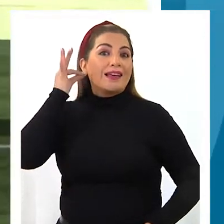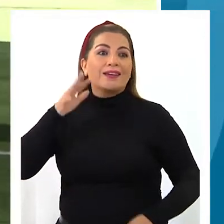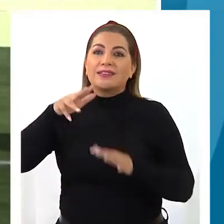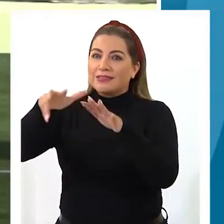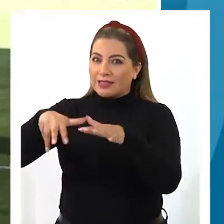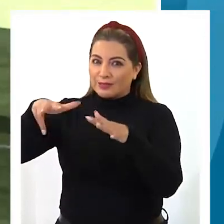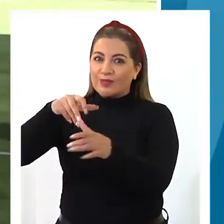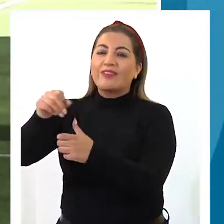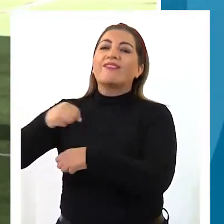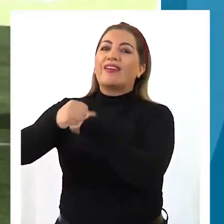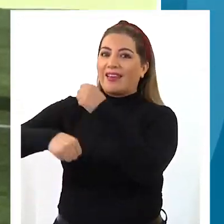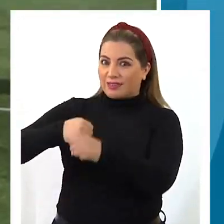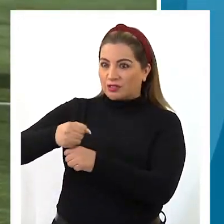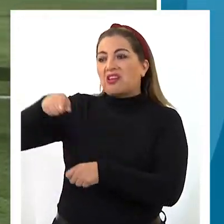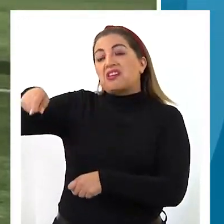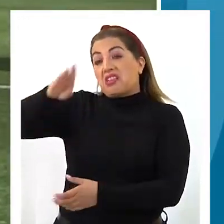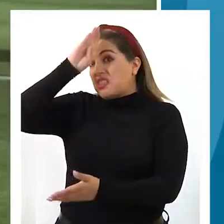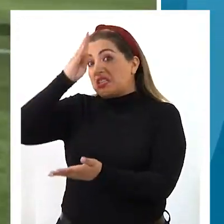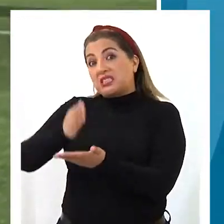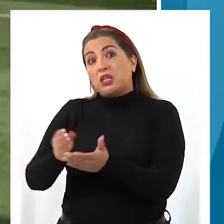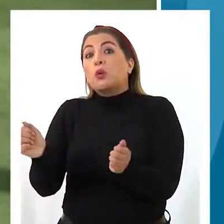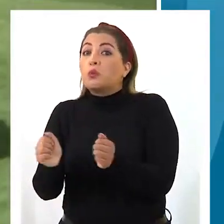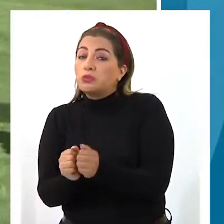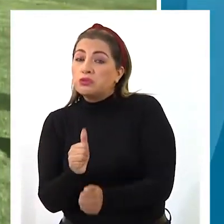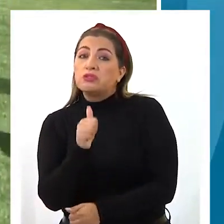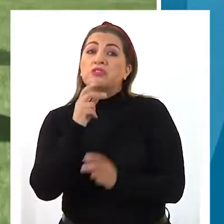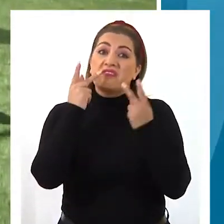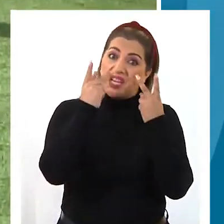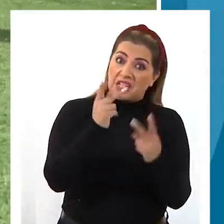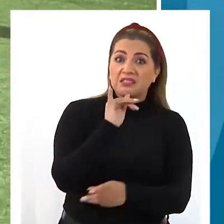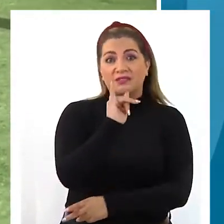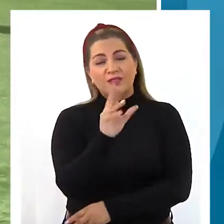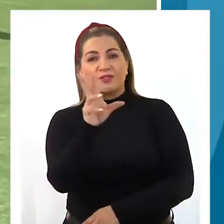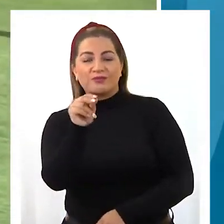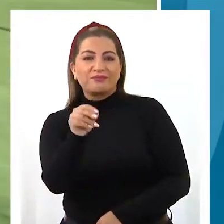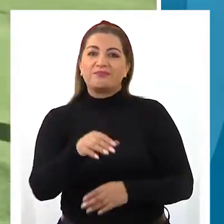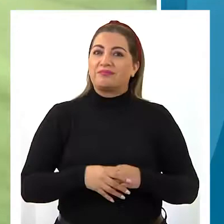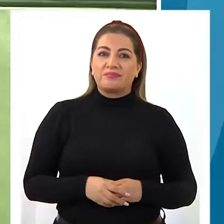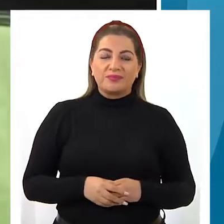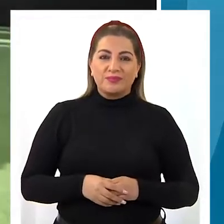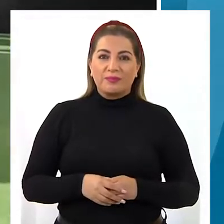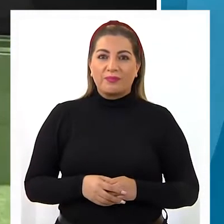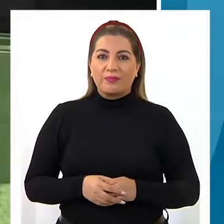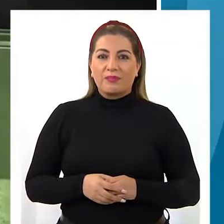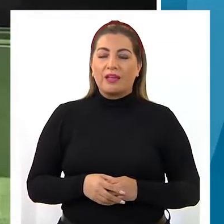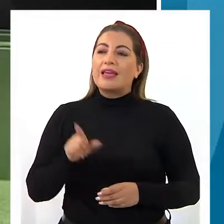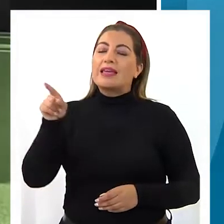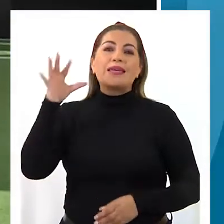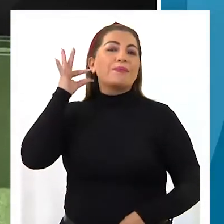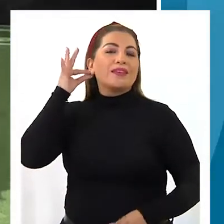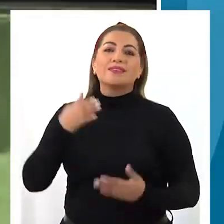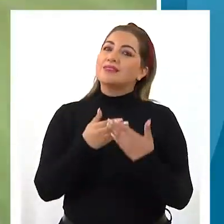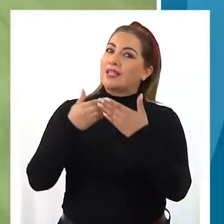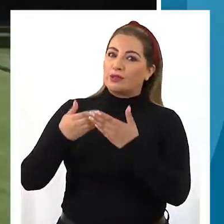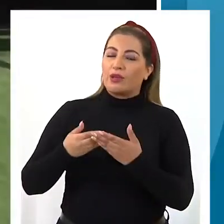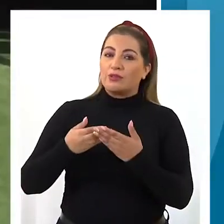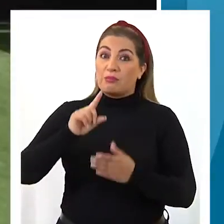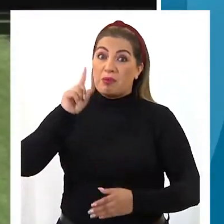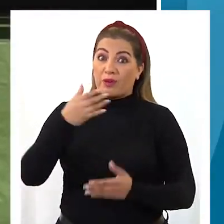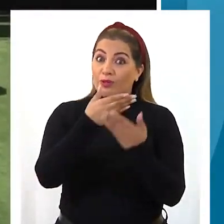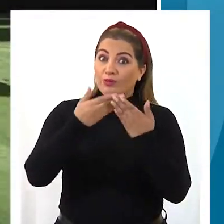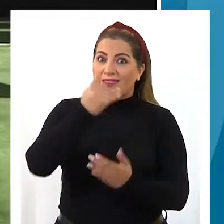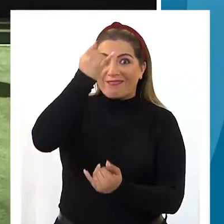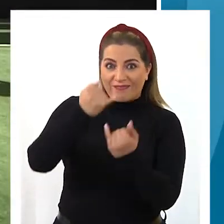ahí decidirá si se va contigo o no. Ya está, está estudiando, está estudiando, tiene que terminar de estudiar primero.